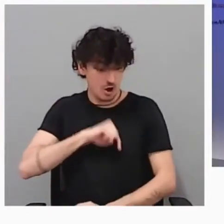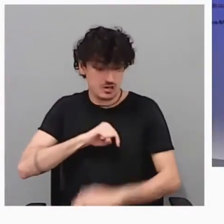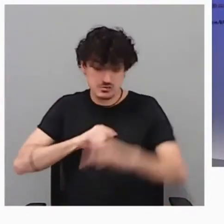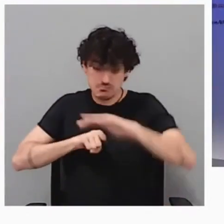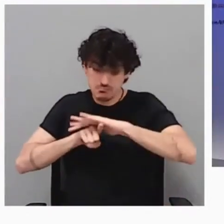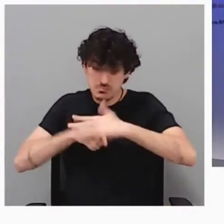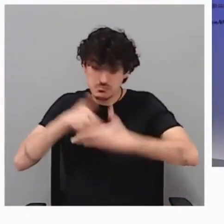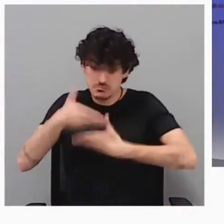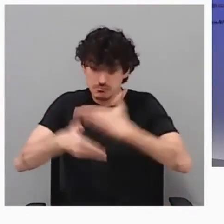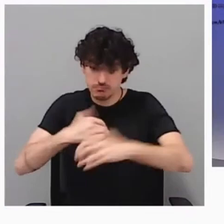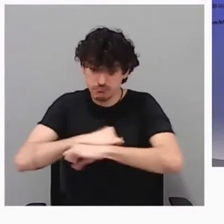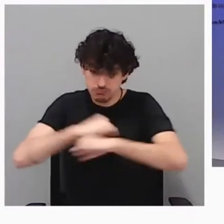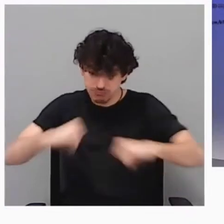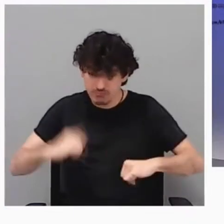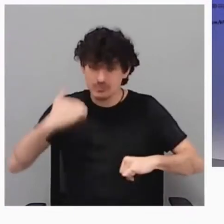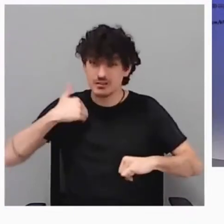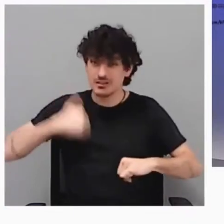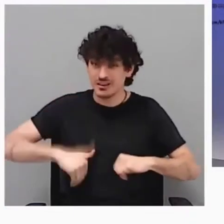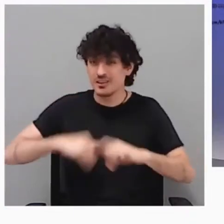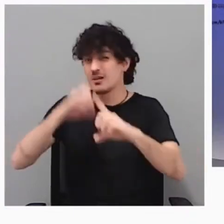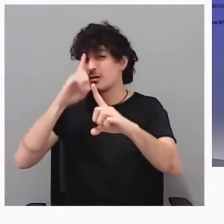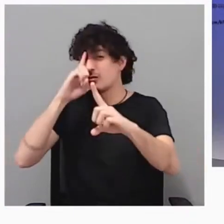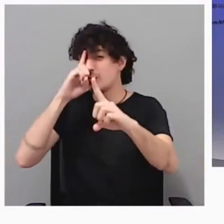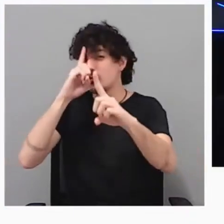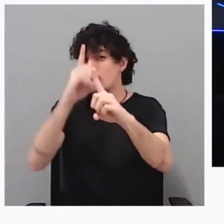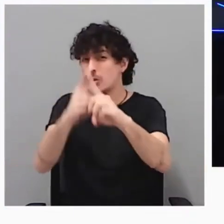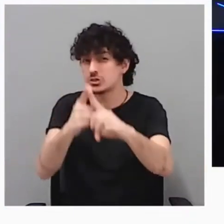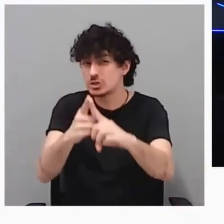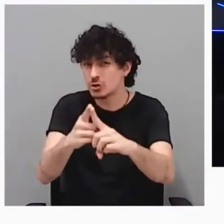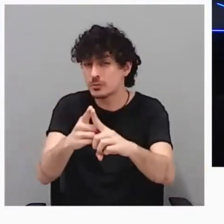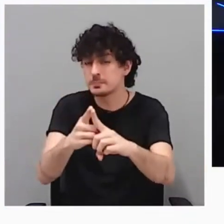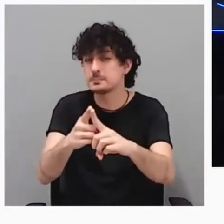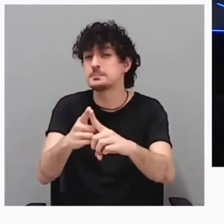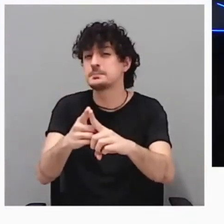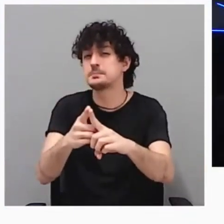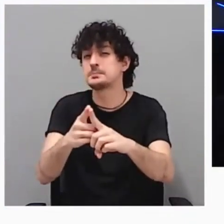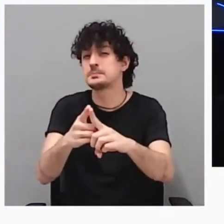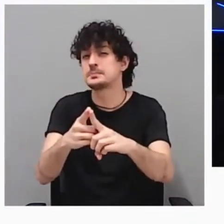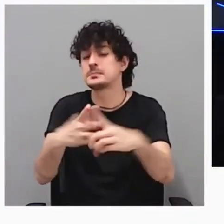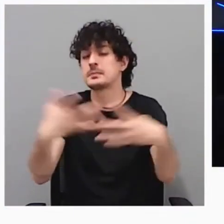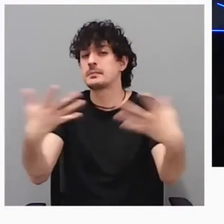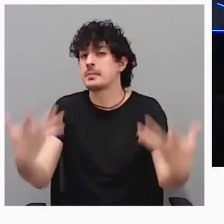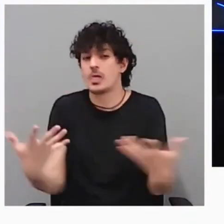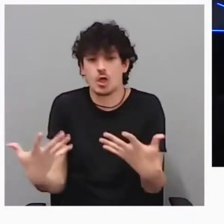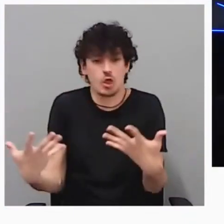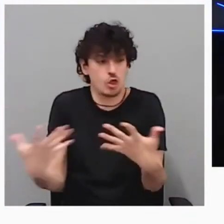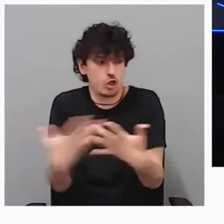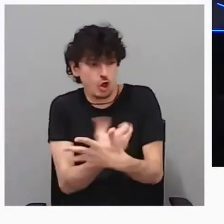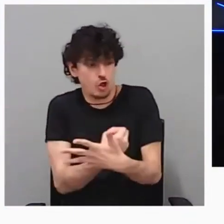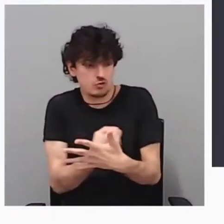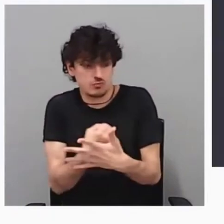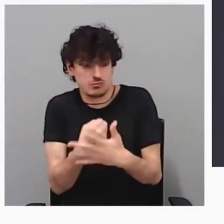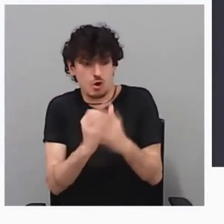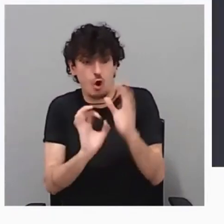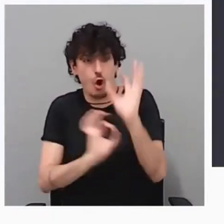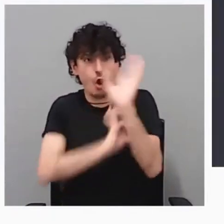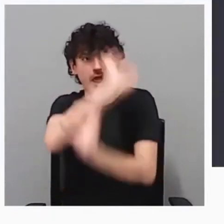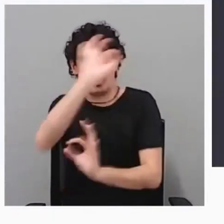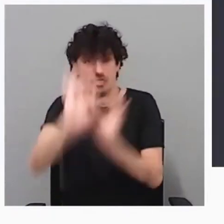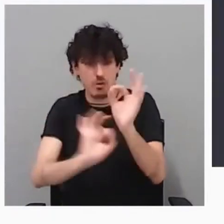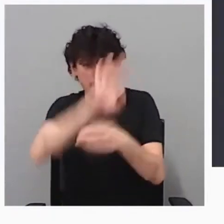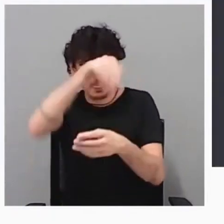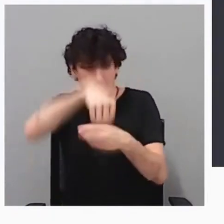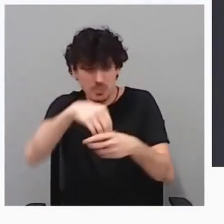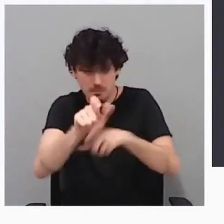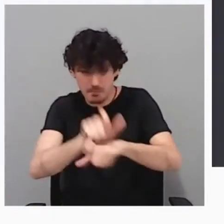Y en ese propósito, entiendo además que es un propósito que lo tenemos que hacer entre todos, entre todos los de la organización. No porque la